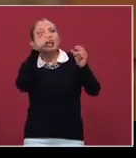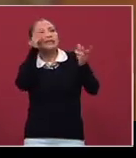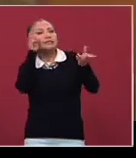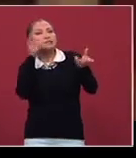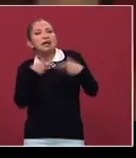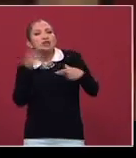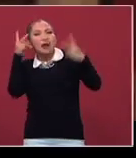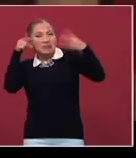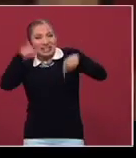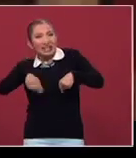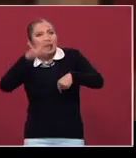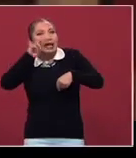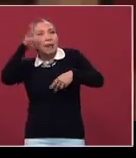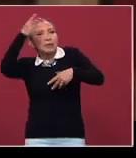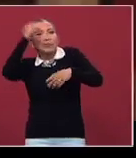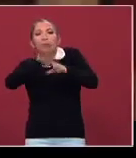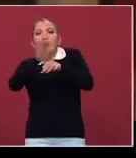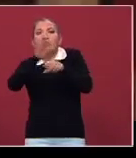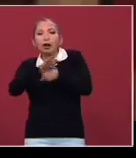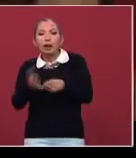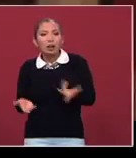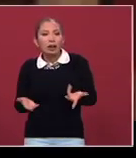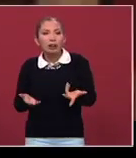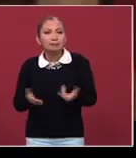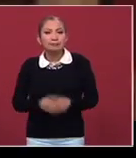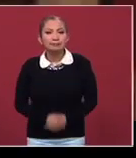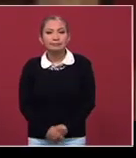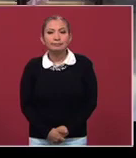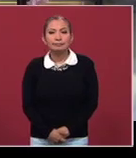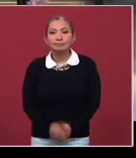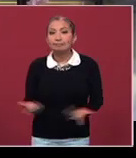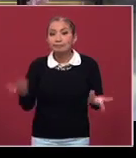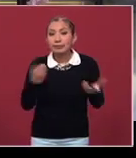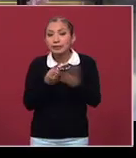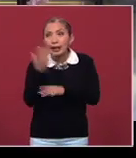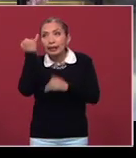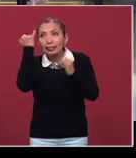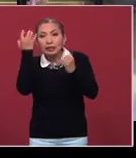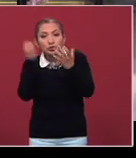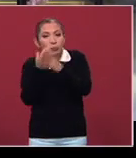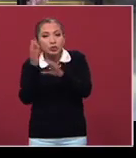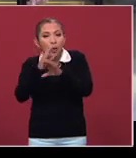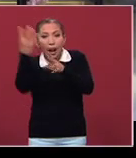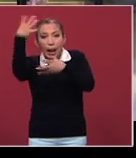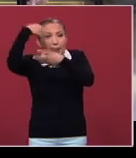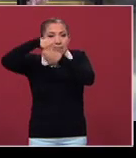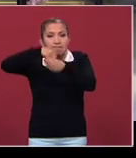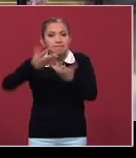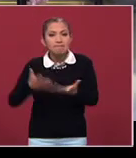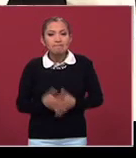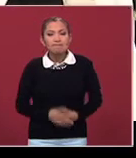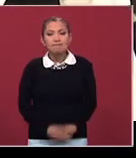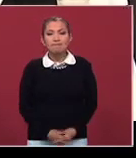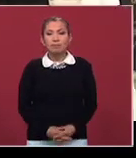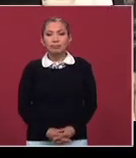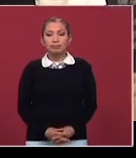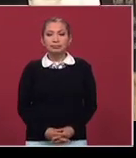se lleven las personas que visiten esta exposición por lo menos? ¿Que salgan con qué ideas o con qué imágenes o información?